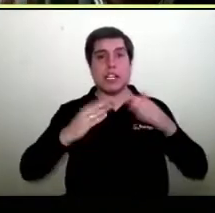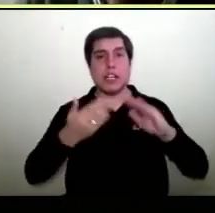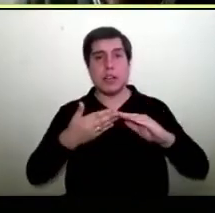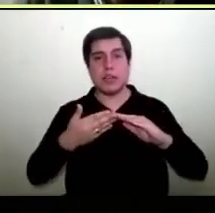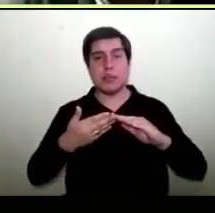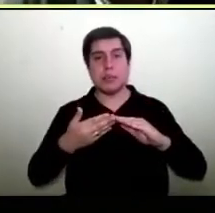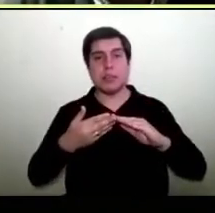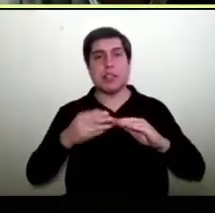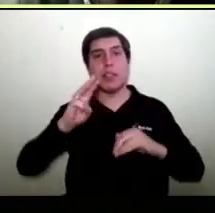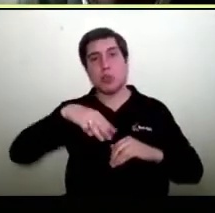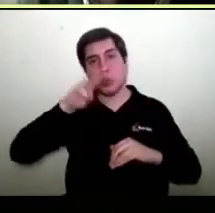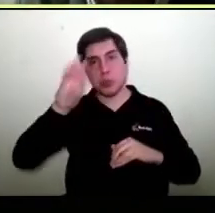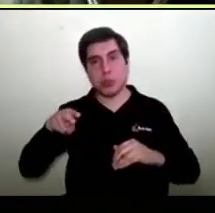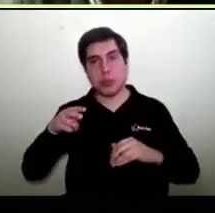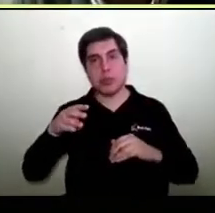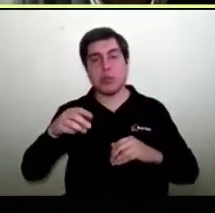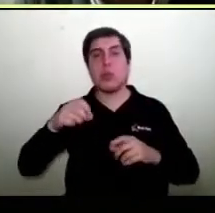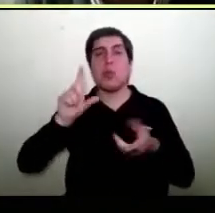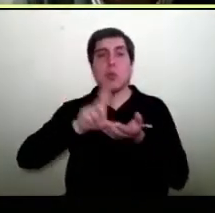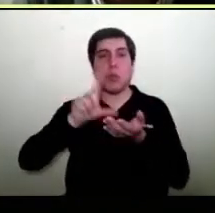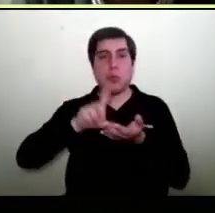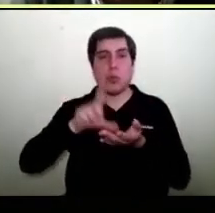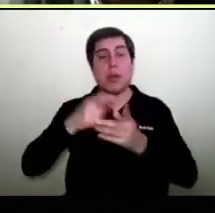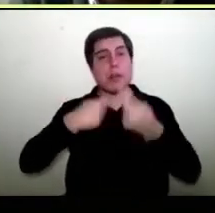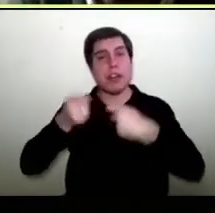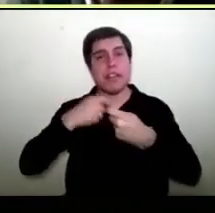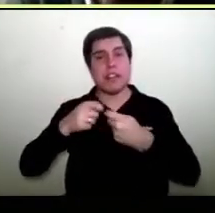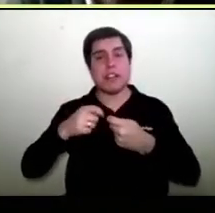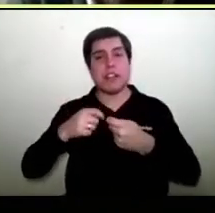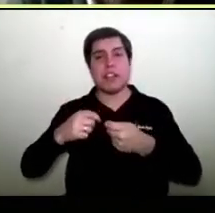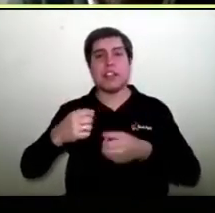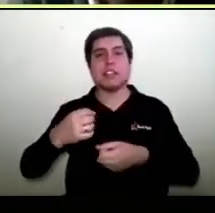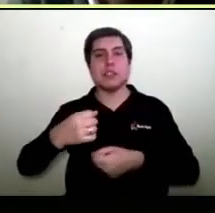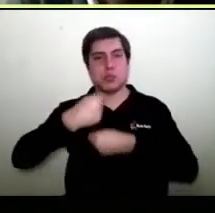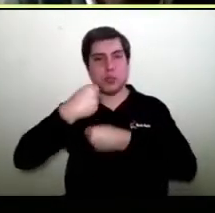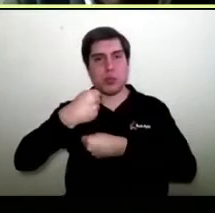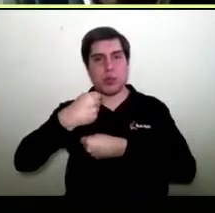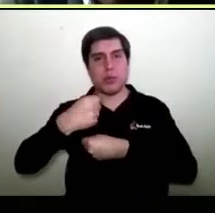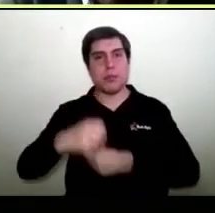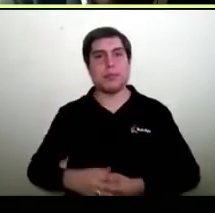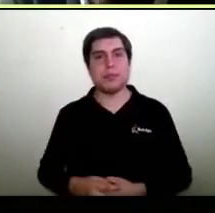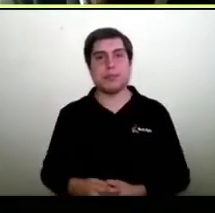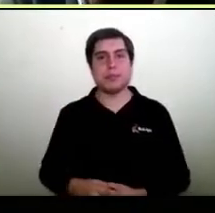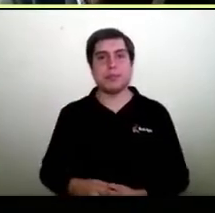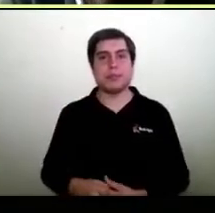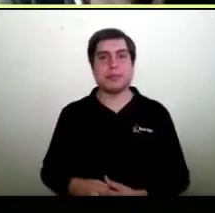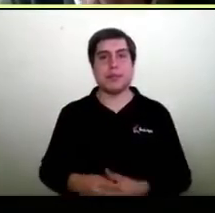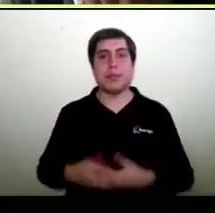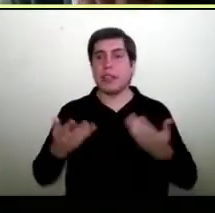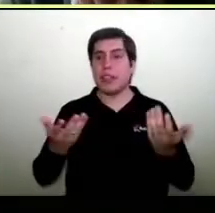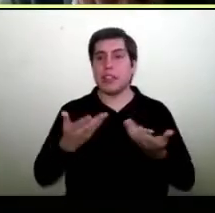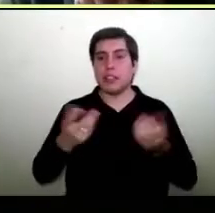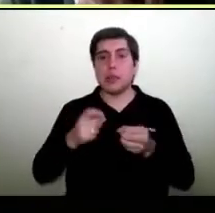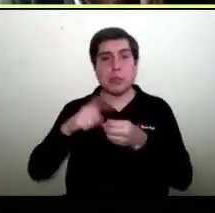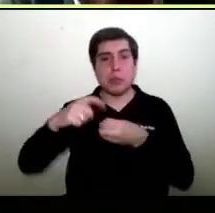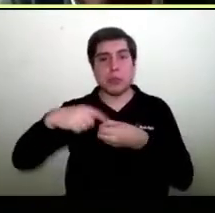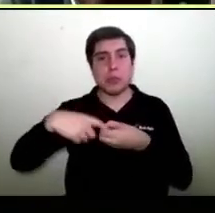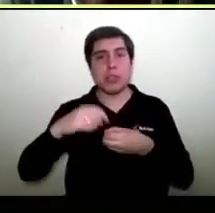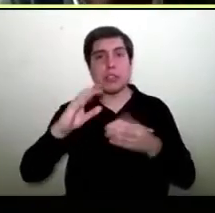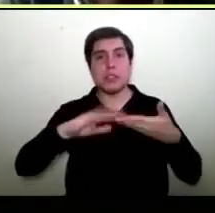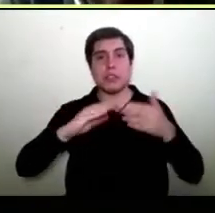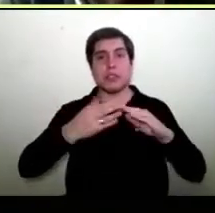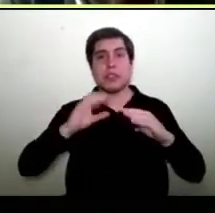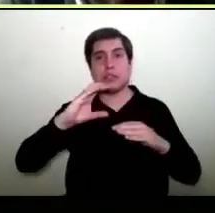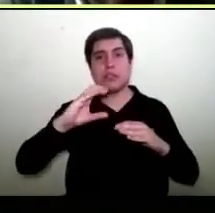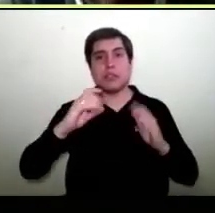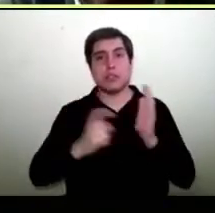un mall, un marketplace, muy sólido desde el punto de vista de cómo crecer. cómo unirse a Comunidad C, ya que lo